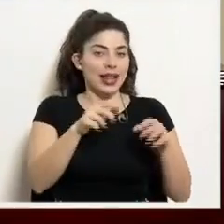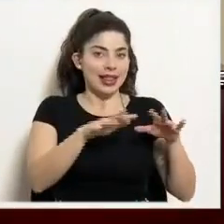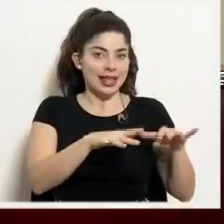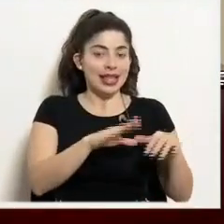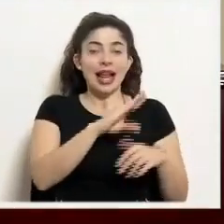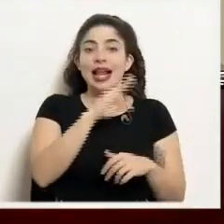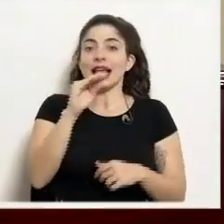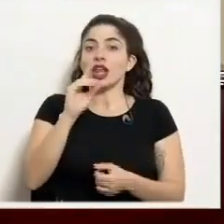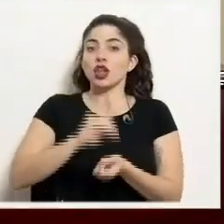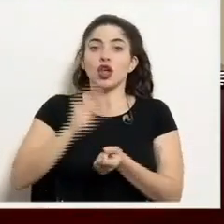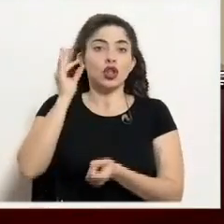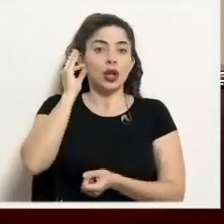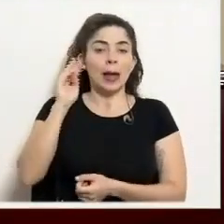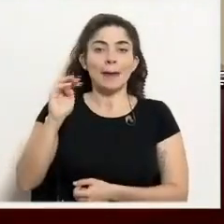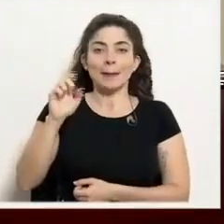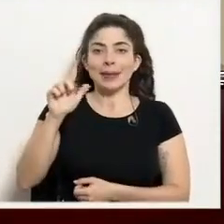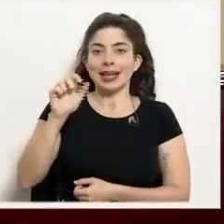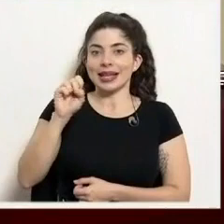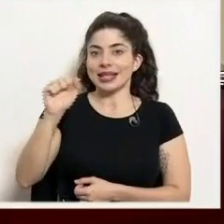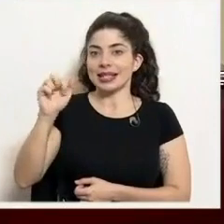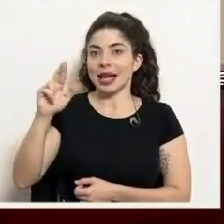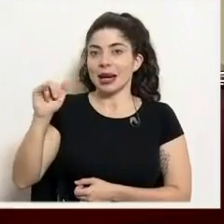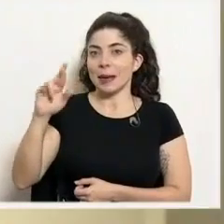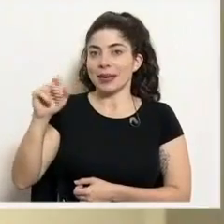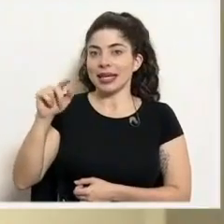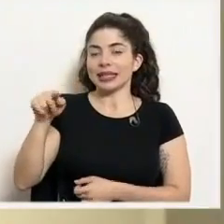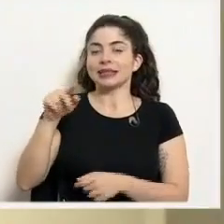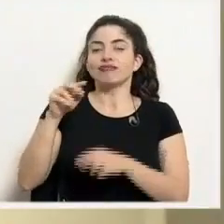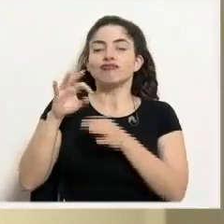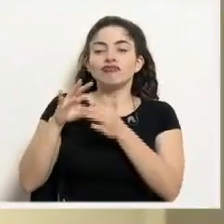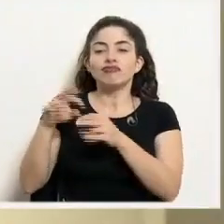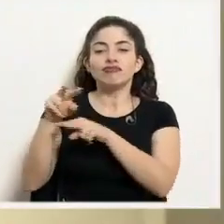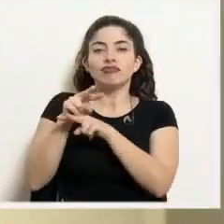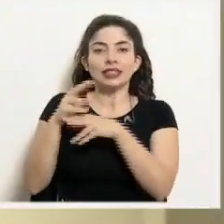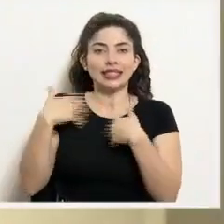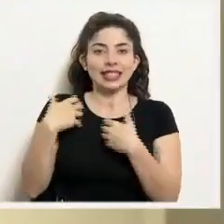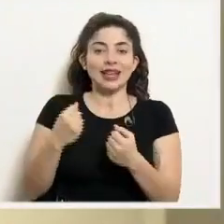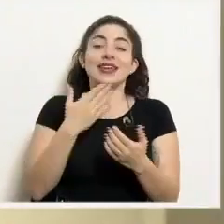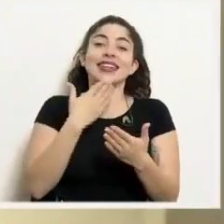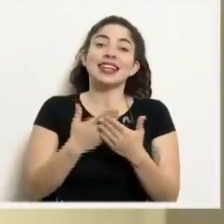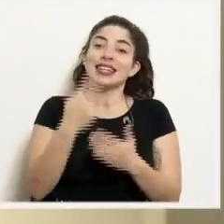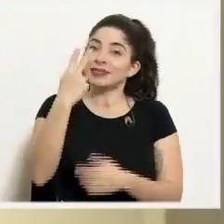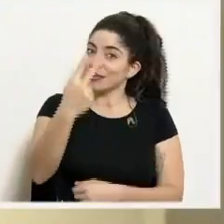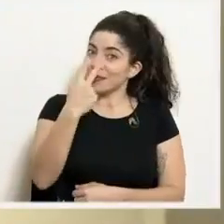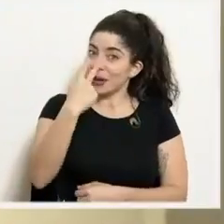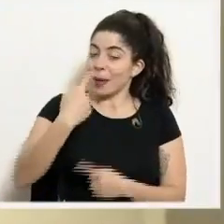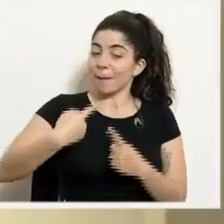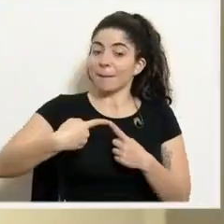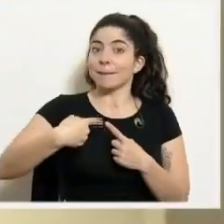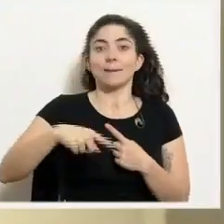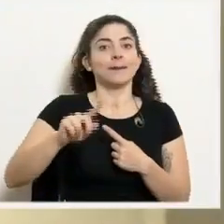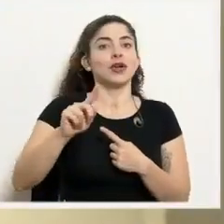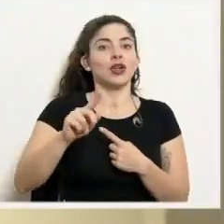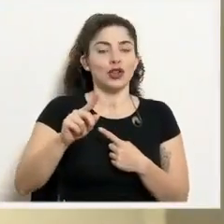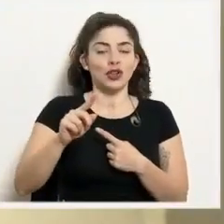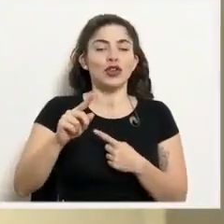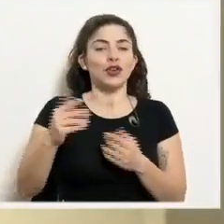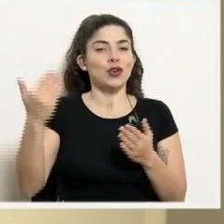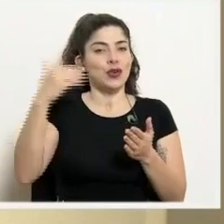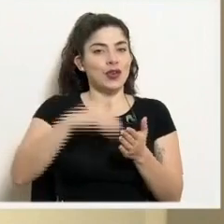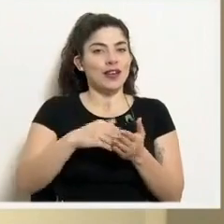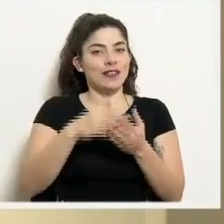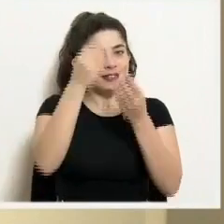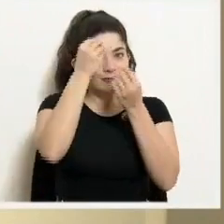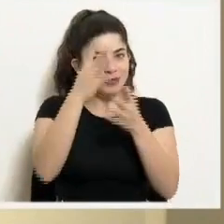doctora Melisa Ramírez de Vigilancia de la Salud. Agradecemos su sintonía. Próximamente estaremos con un nuevo